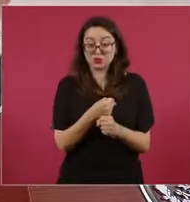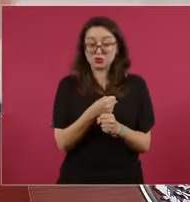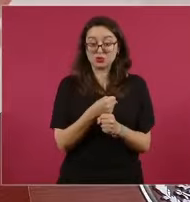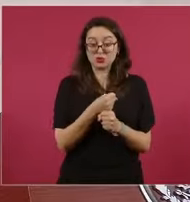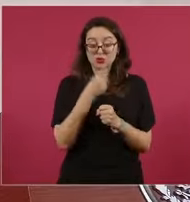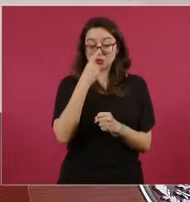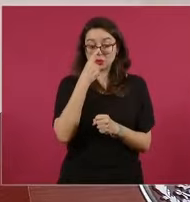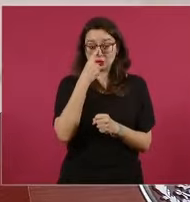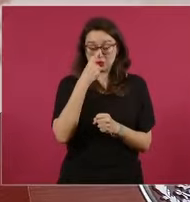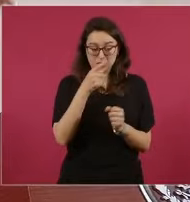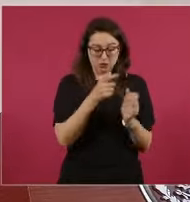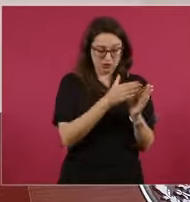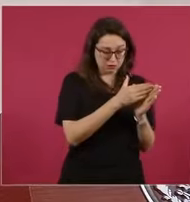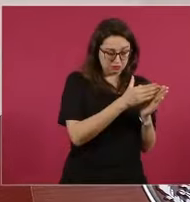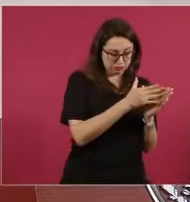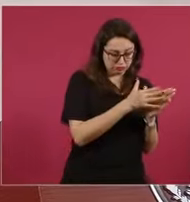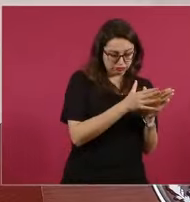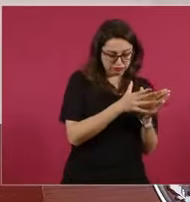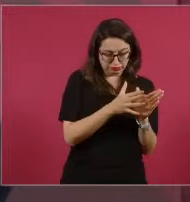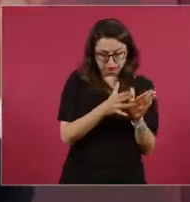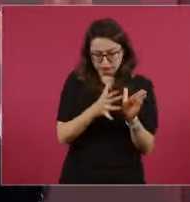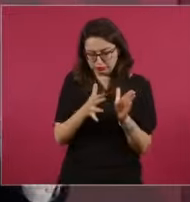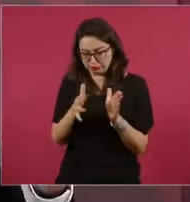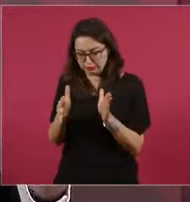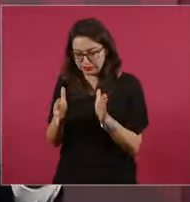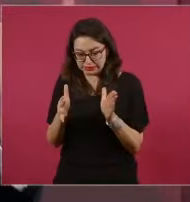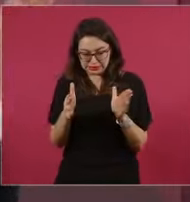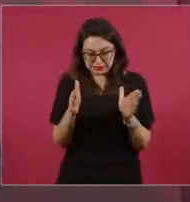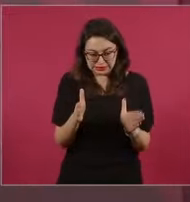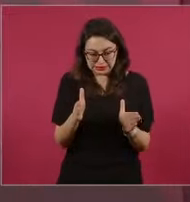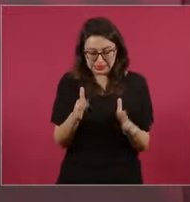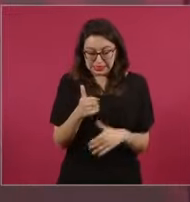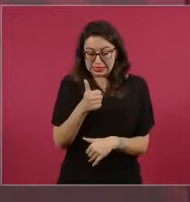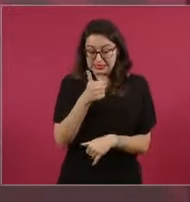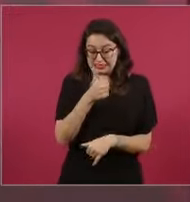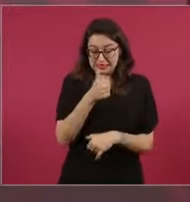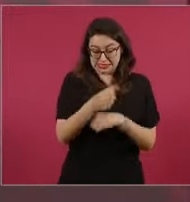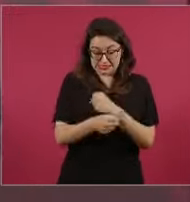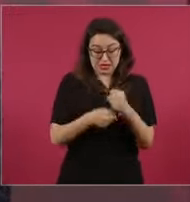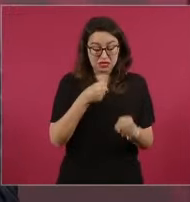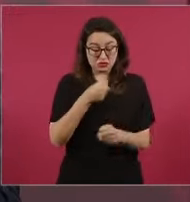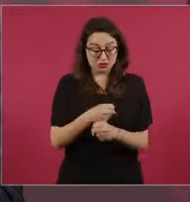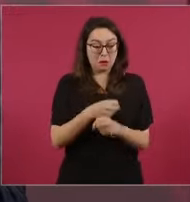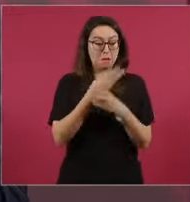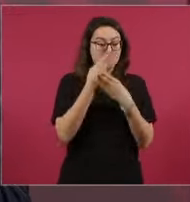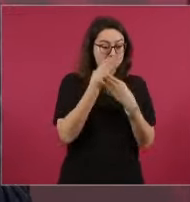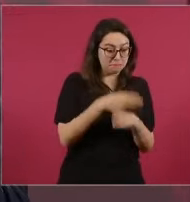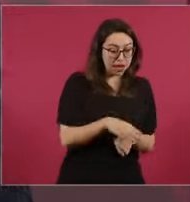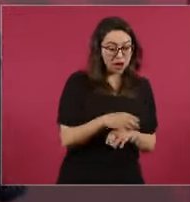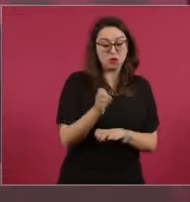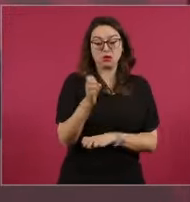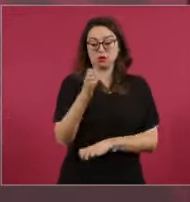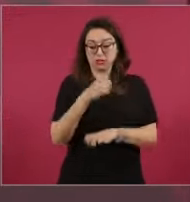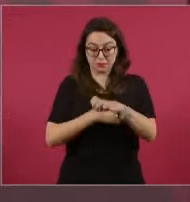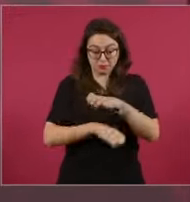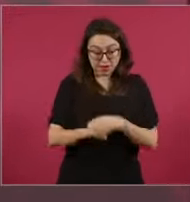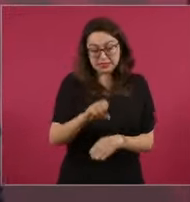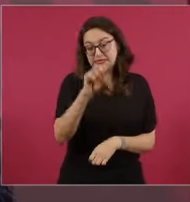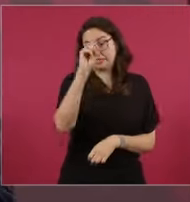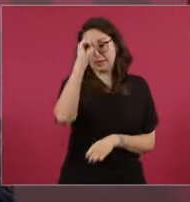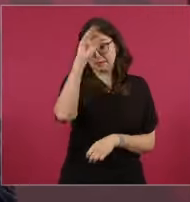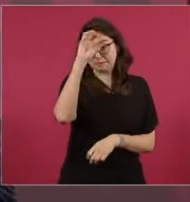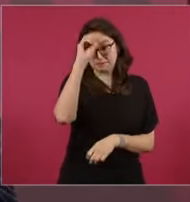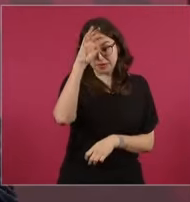después de que entregaron todos los bancos, las empresas más importantes, las minas,